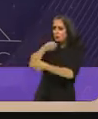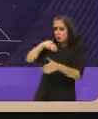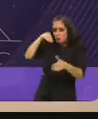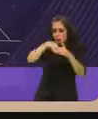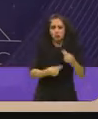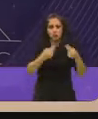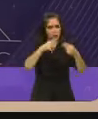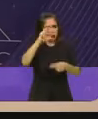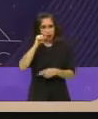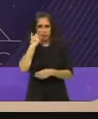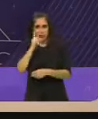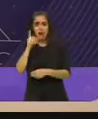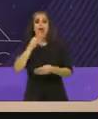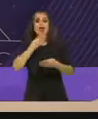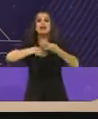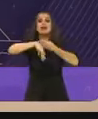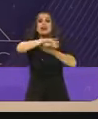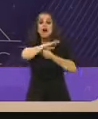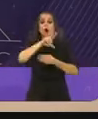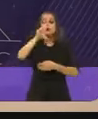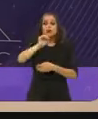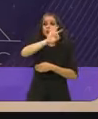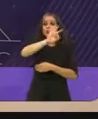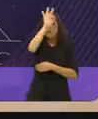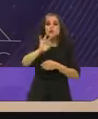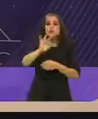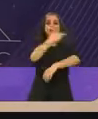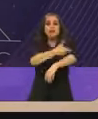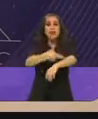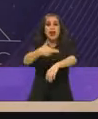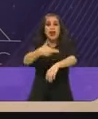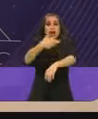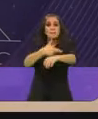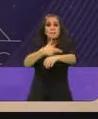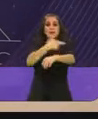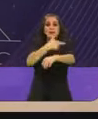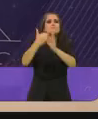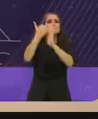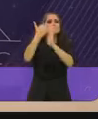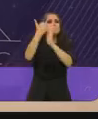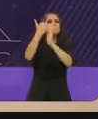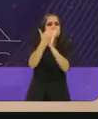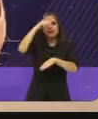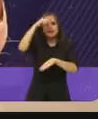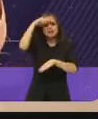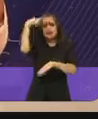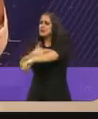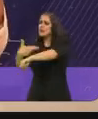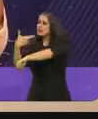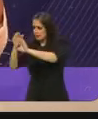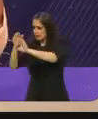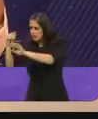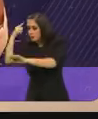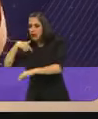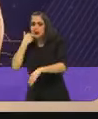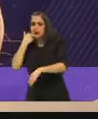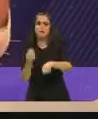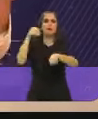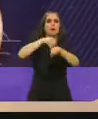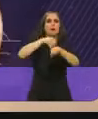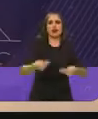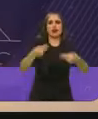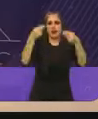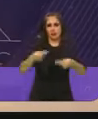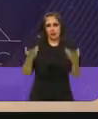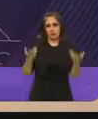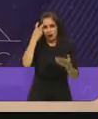y redujo 80% de los trámites. Vamos a continuar y vamos a hacer una sola ventanilla para